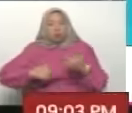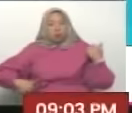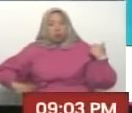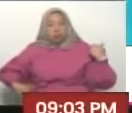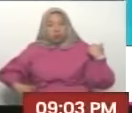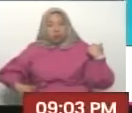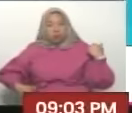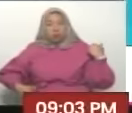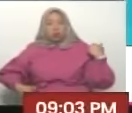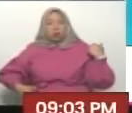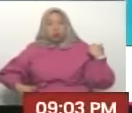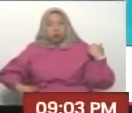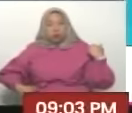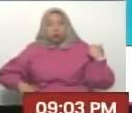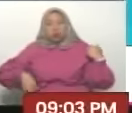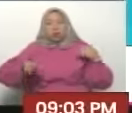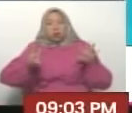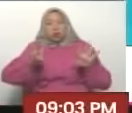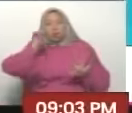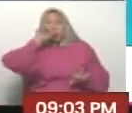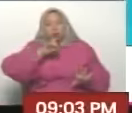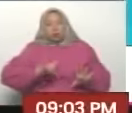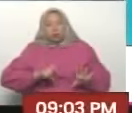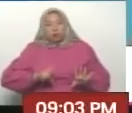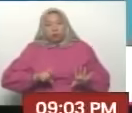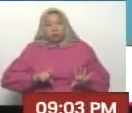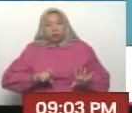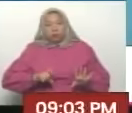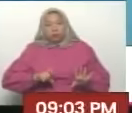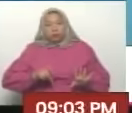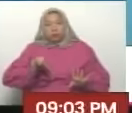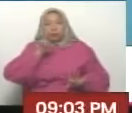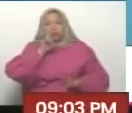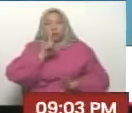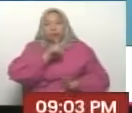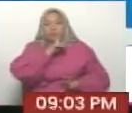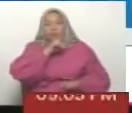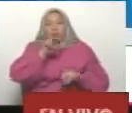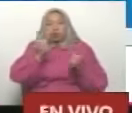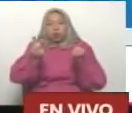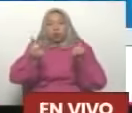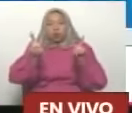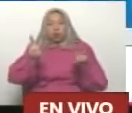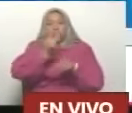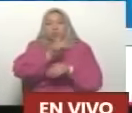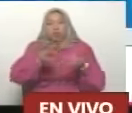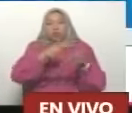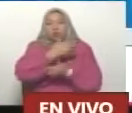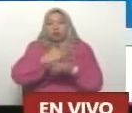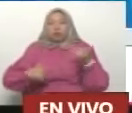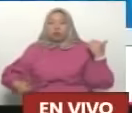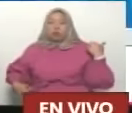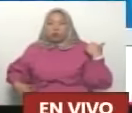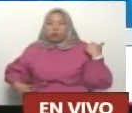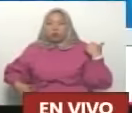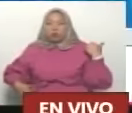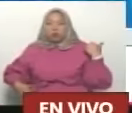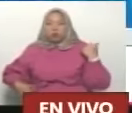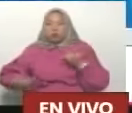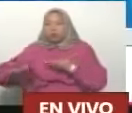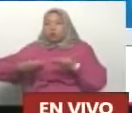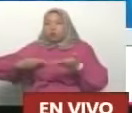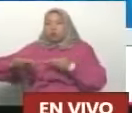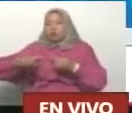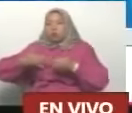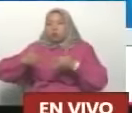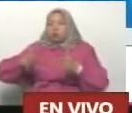siete años. lo voy a nombrar como nuevo Vicepresidente de Servicios